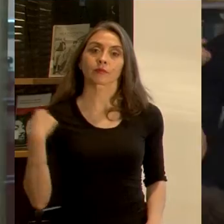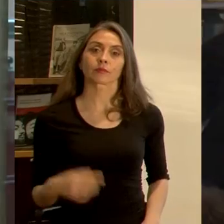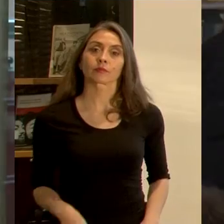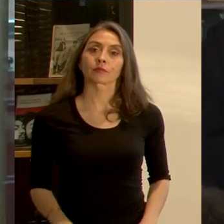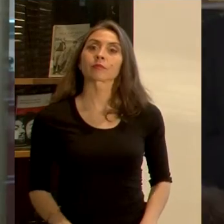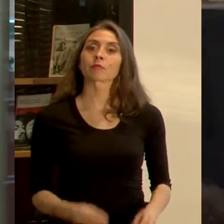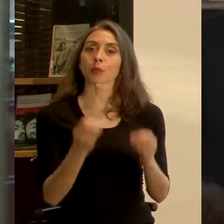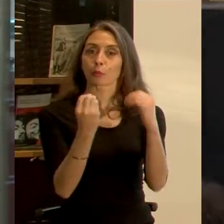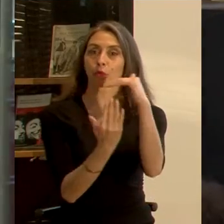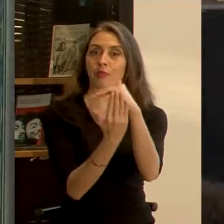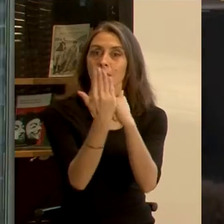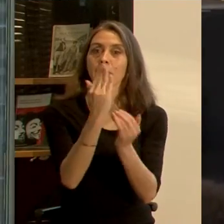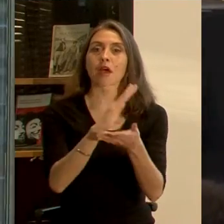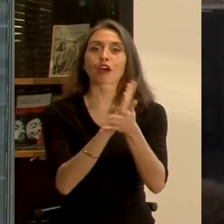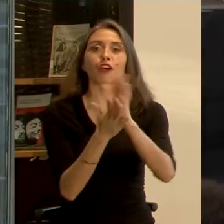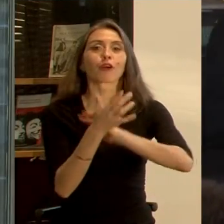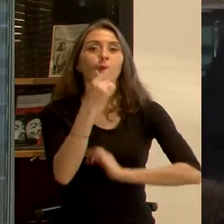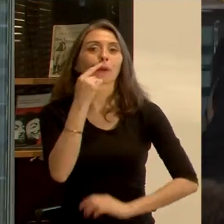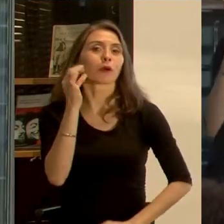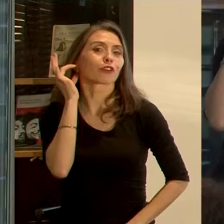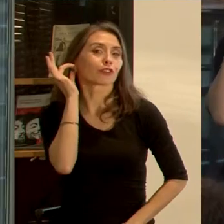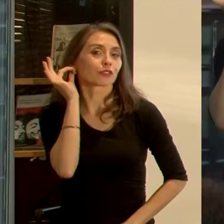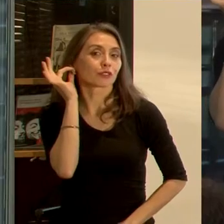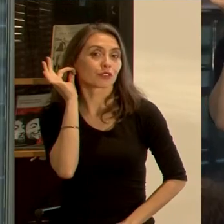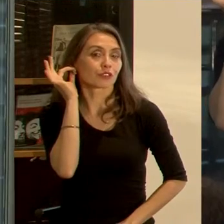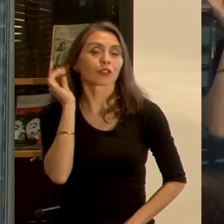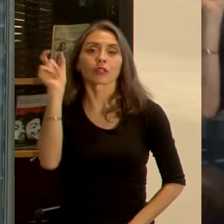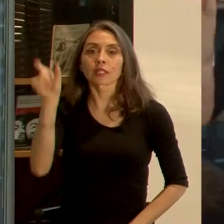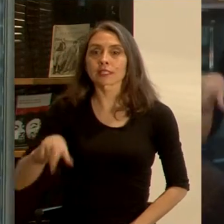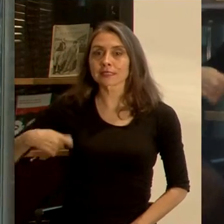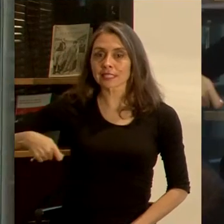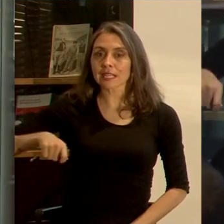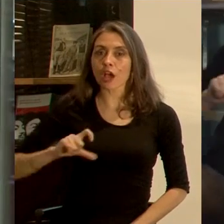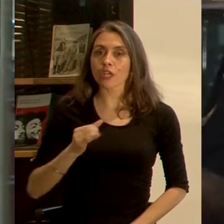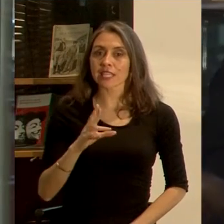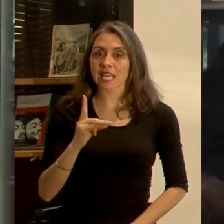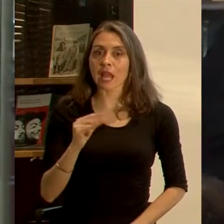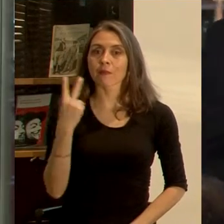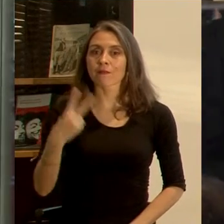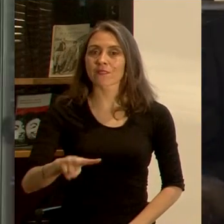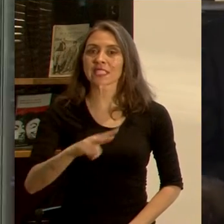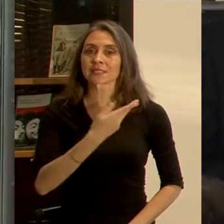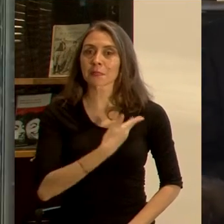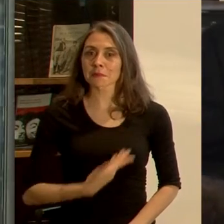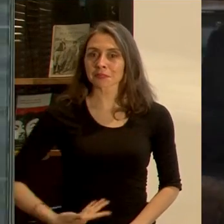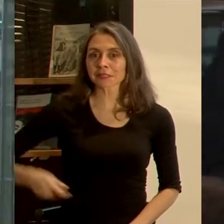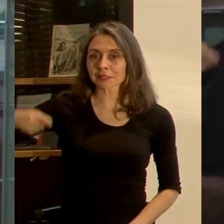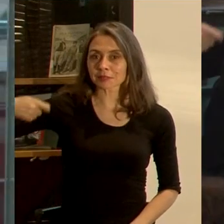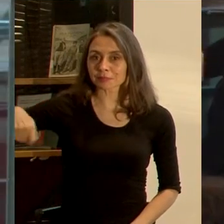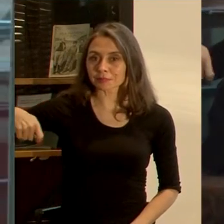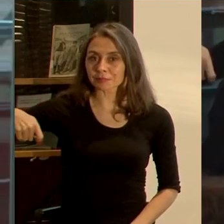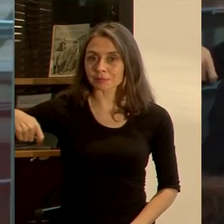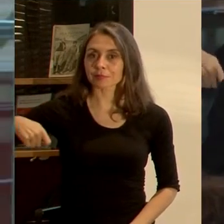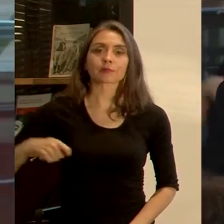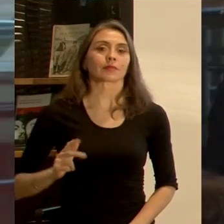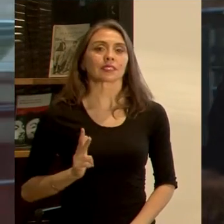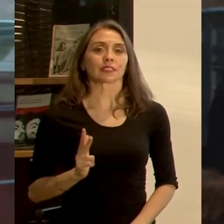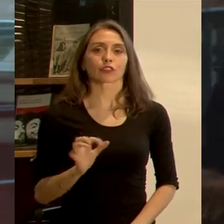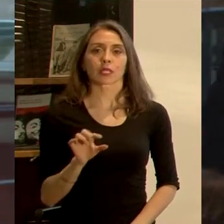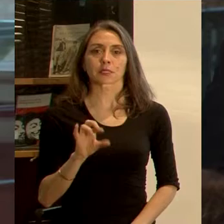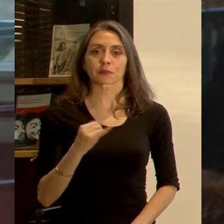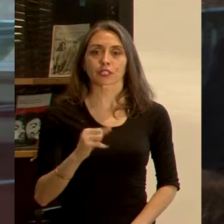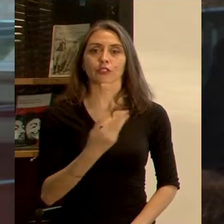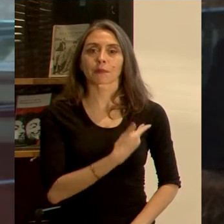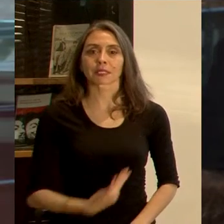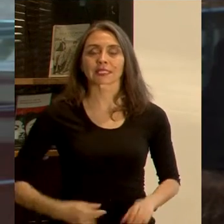Muy buenos días a todas, a todos. Senador Guido Girardi, Vicepresidente del Senado. Don Fidel Espinosa, Presidente